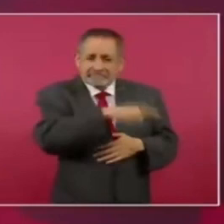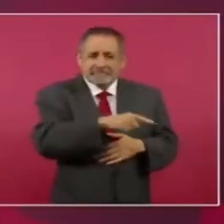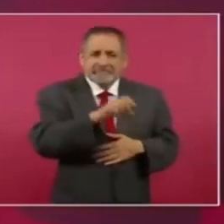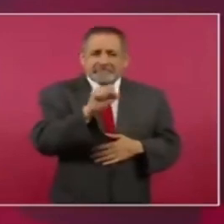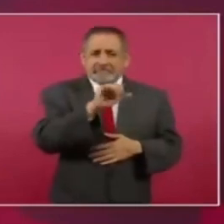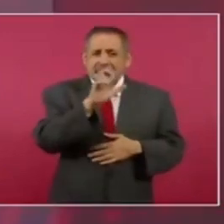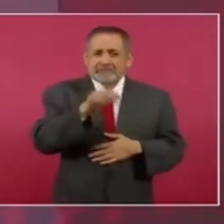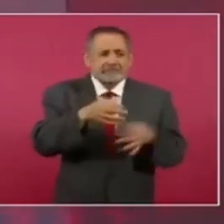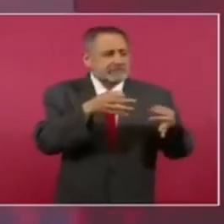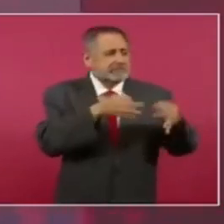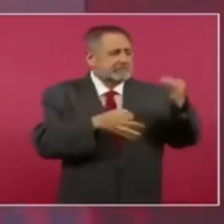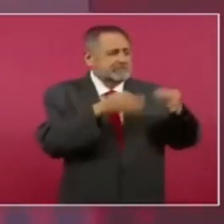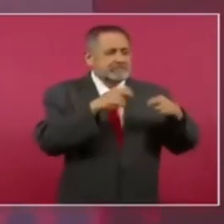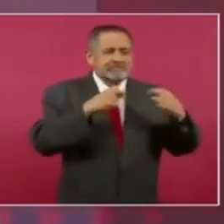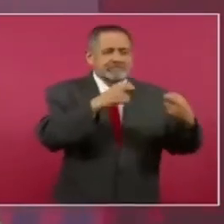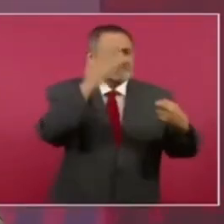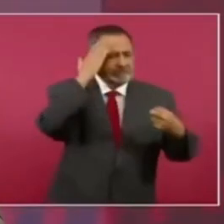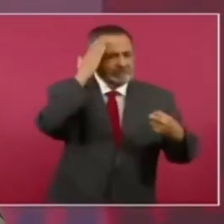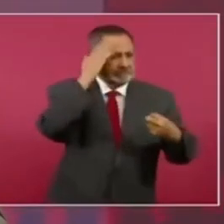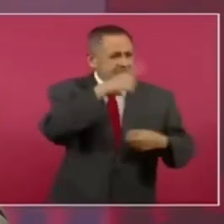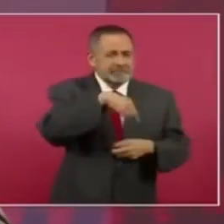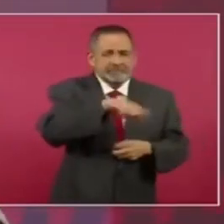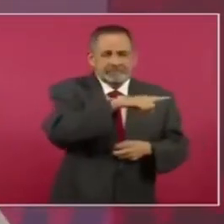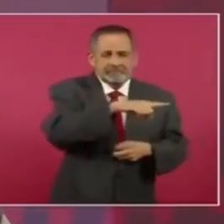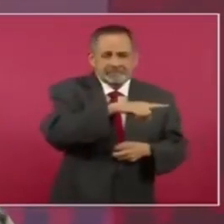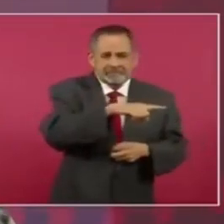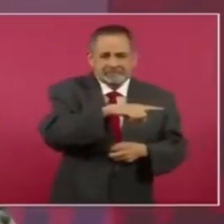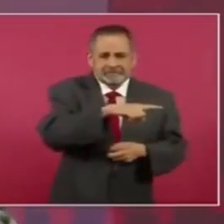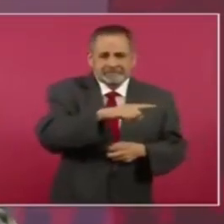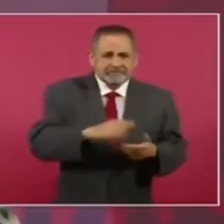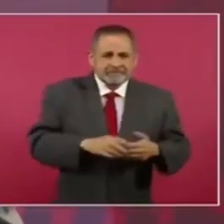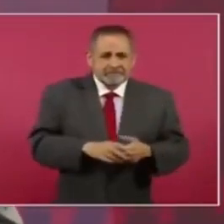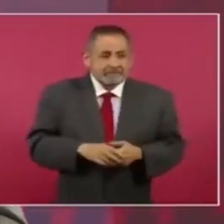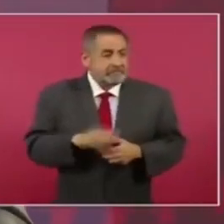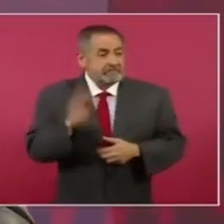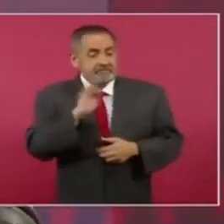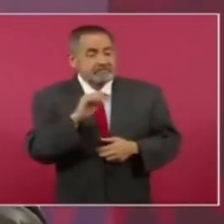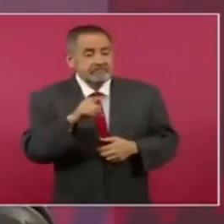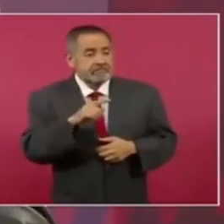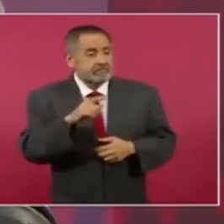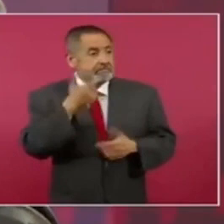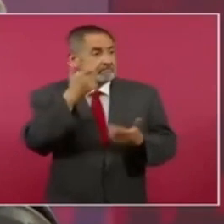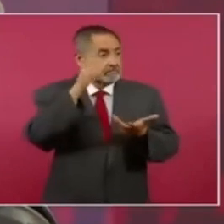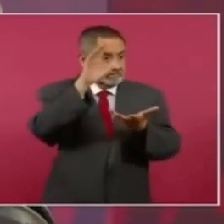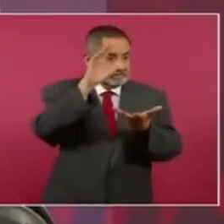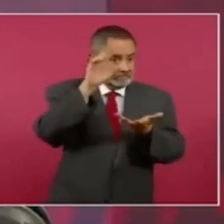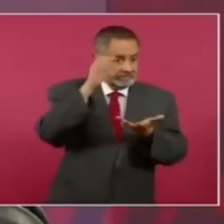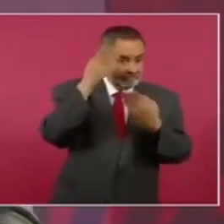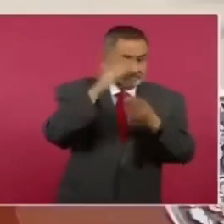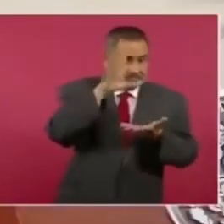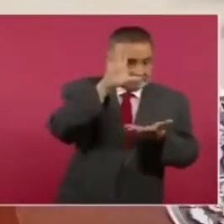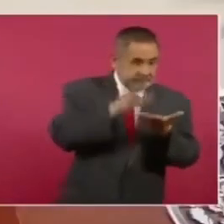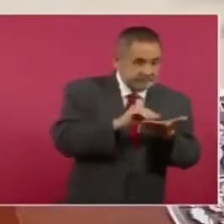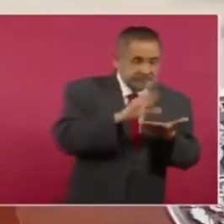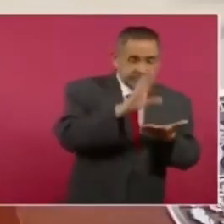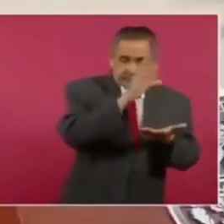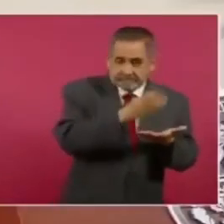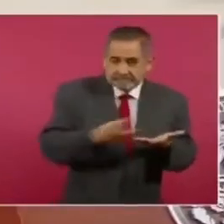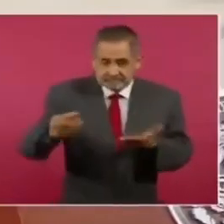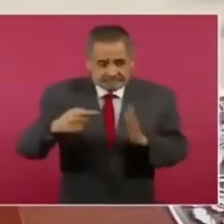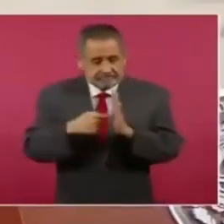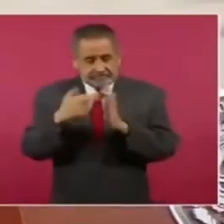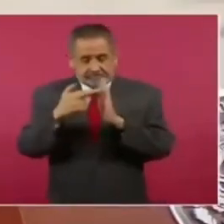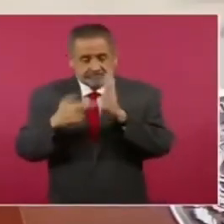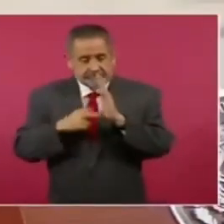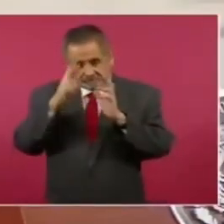si desaparece ese fideicomiso y se respeta la Constitución,